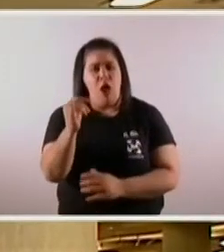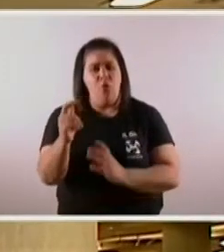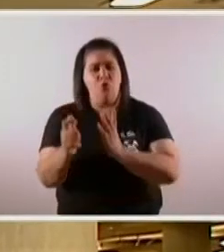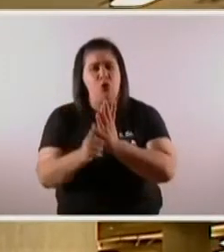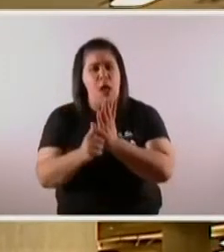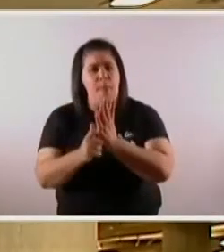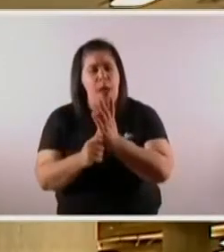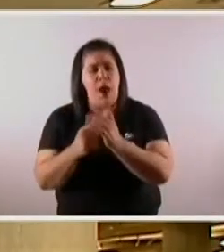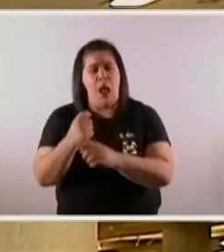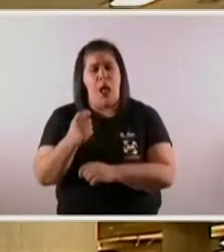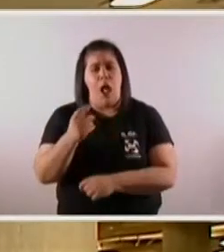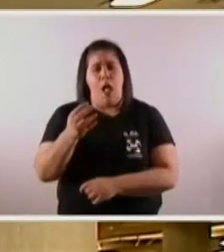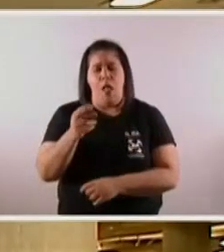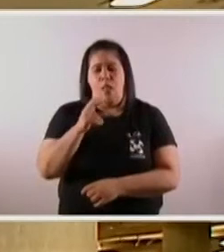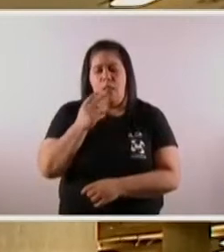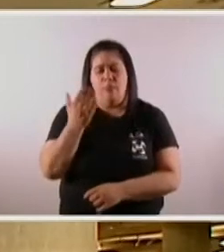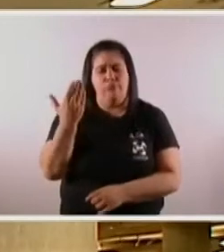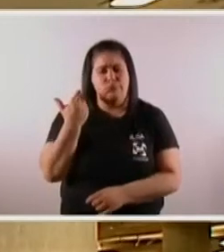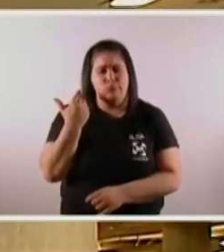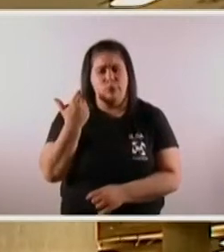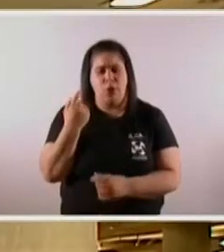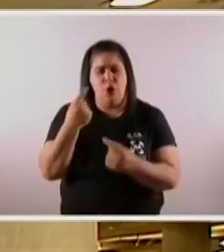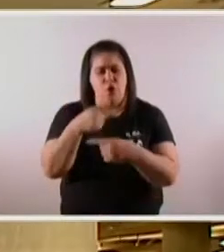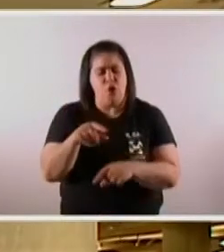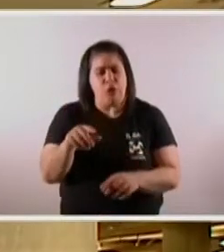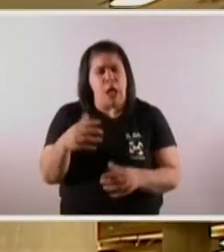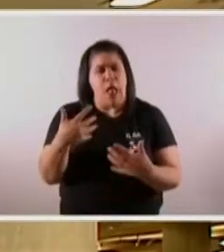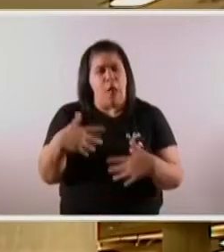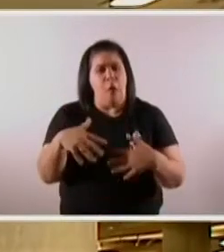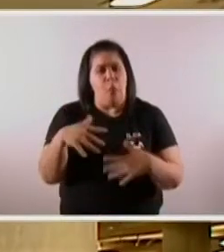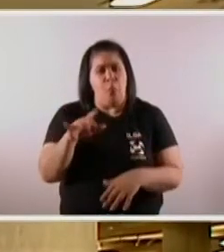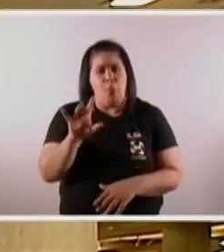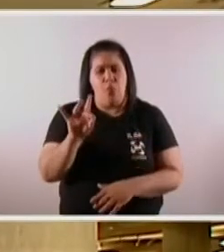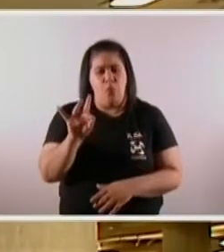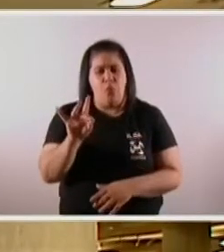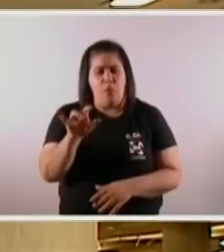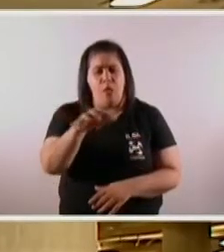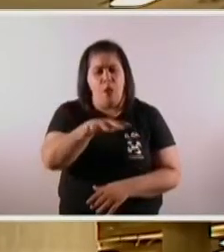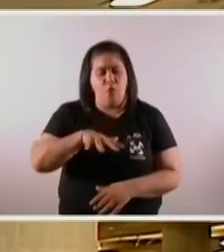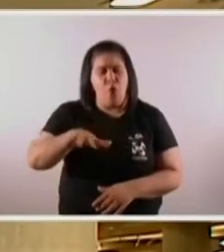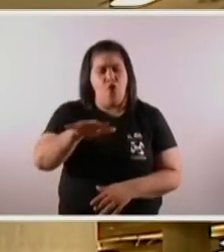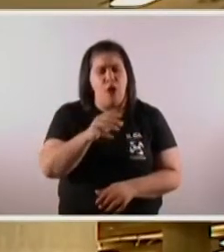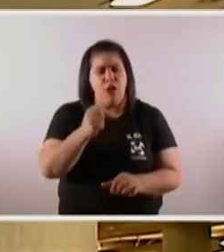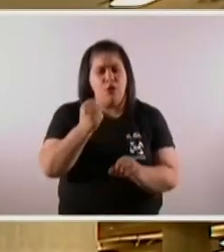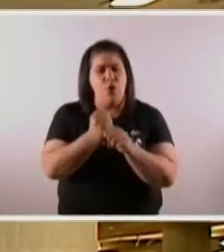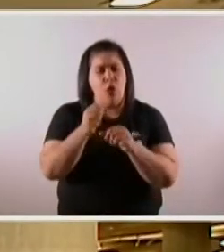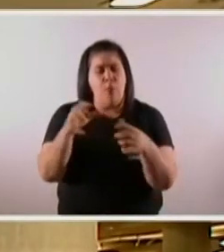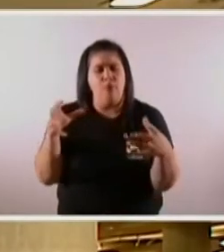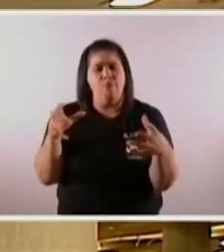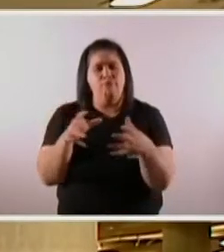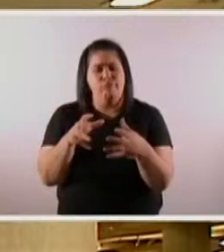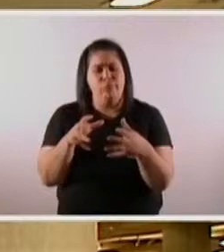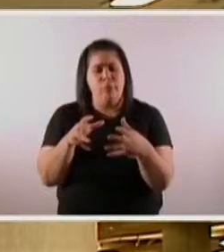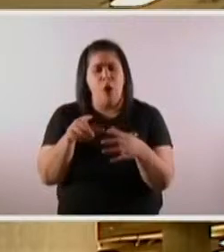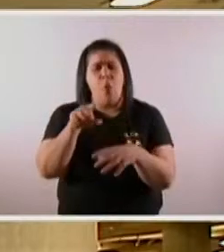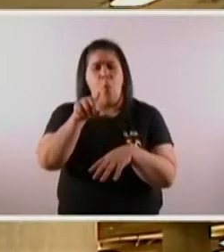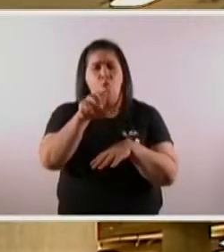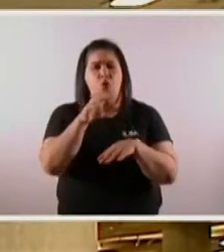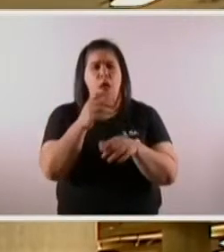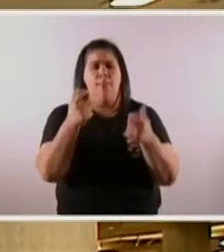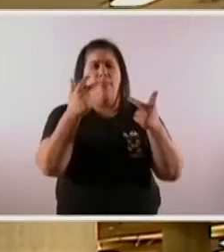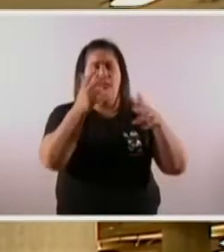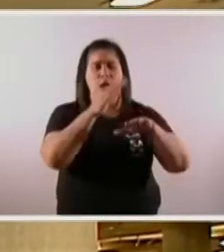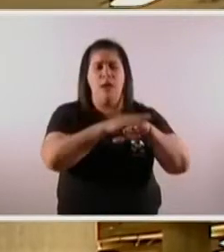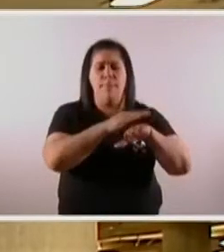el velorio. Todos testimonios muy duros en un contexto donde se tendría que trabajar en equipo. La pregunta es, ¿a quién responsabiliza por esta